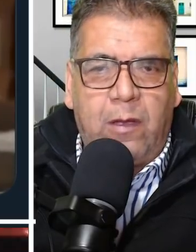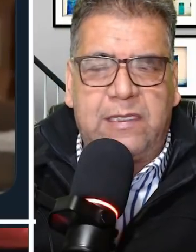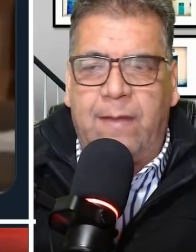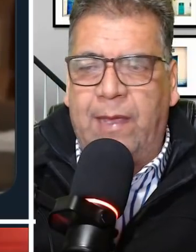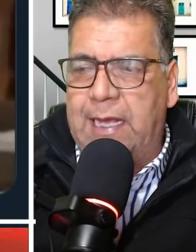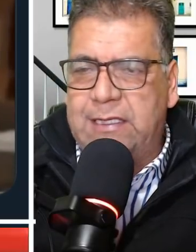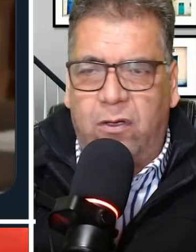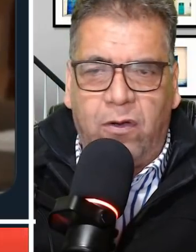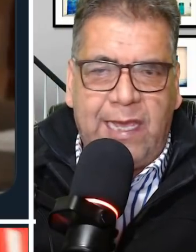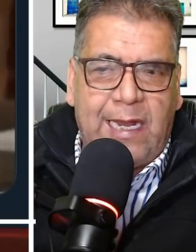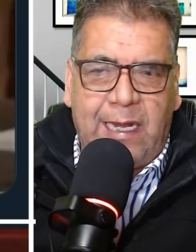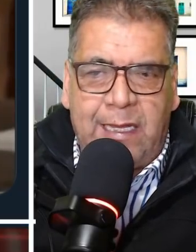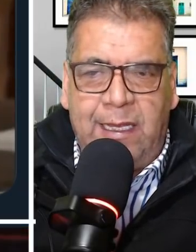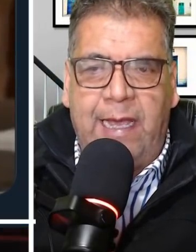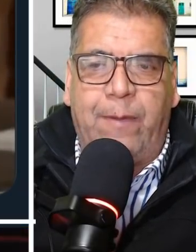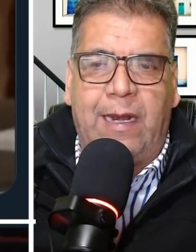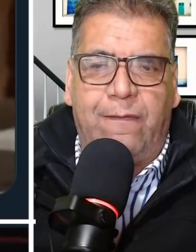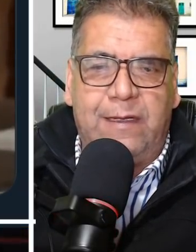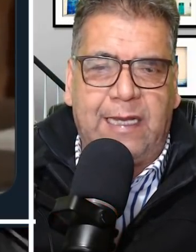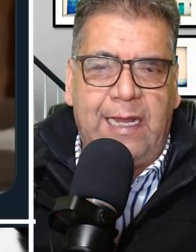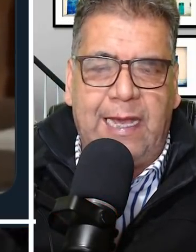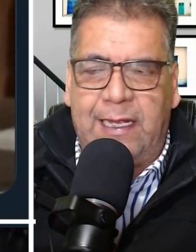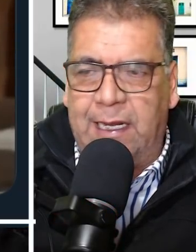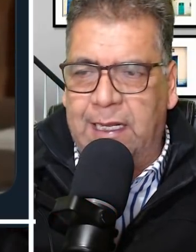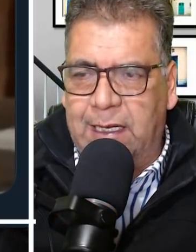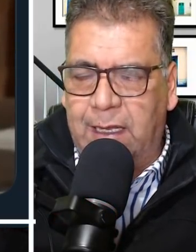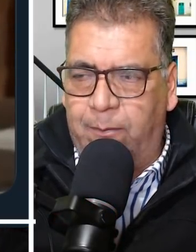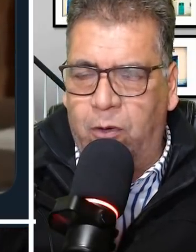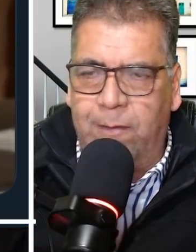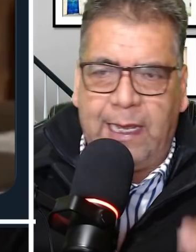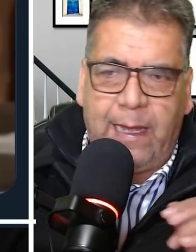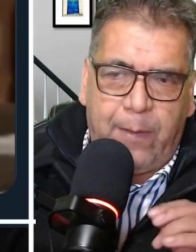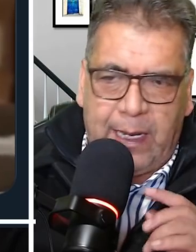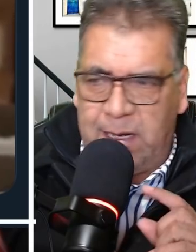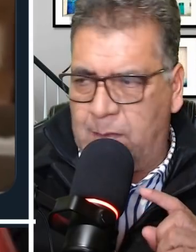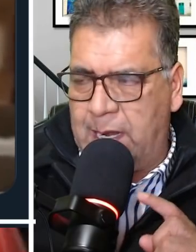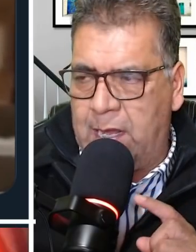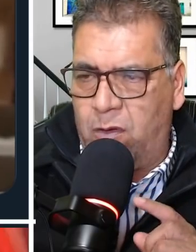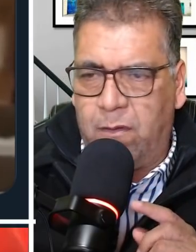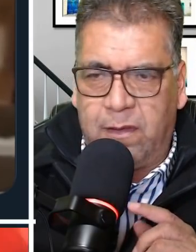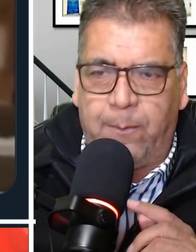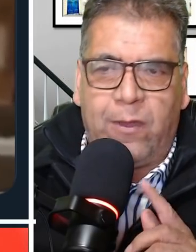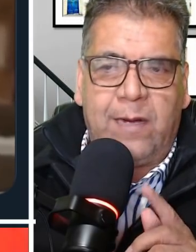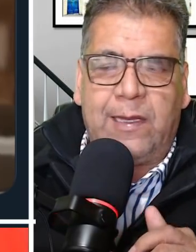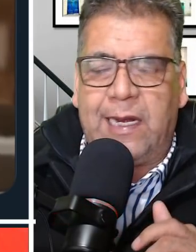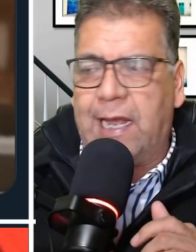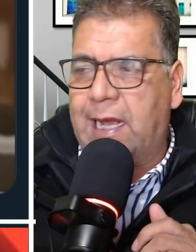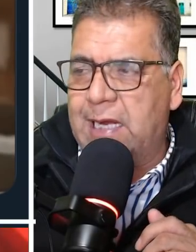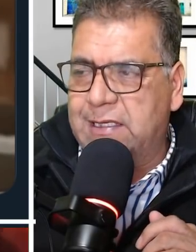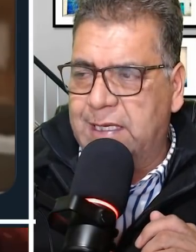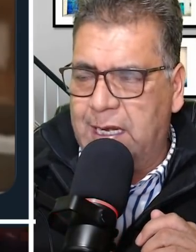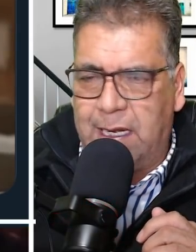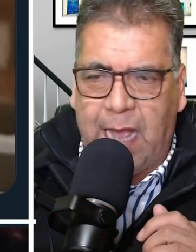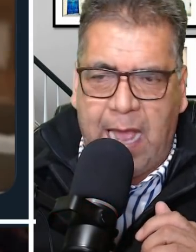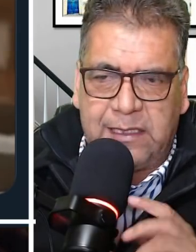Amigos y amigas, hoy era el gran día para la Fiscalía General de la República, para Germán Nero, de poder meter a la